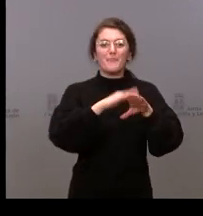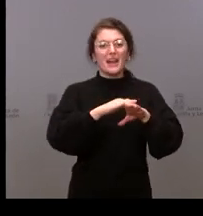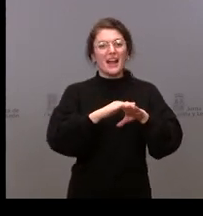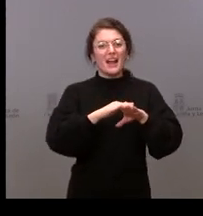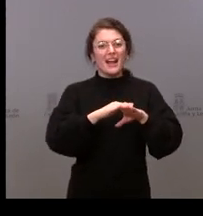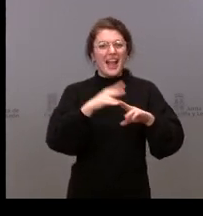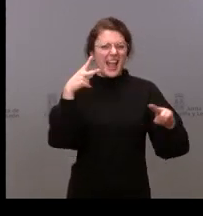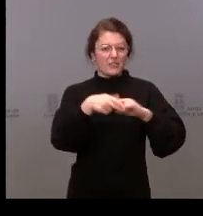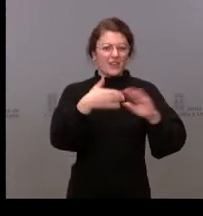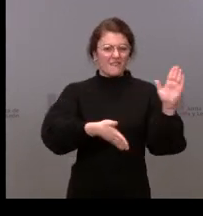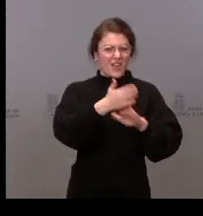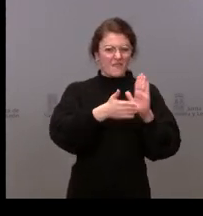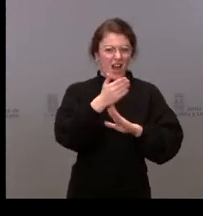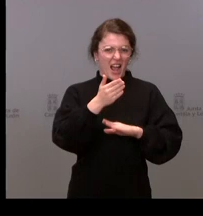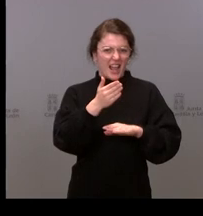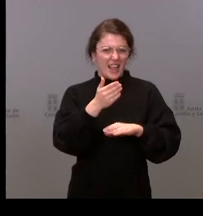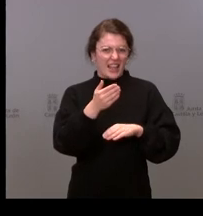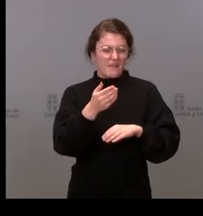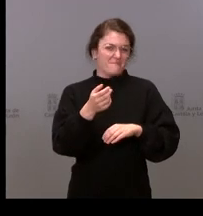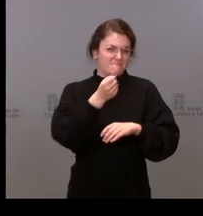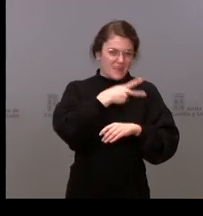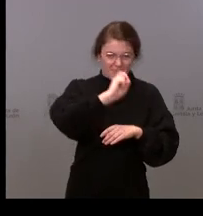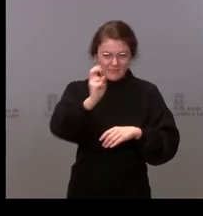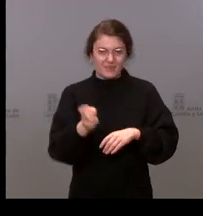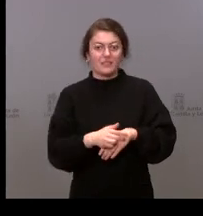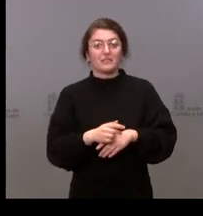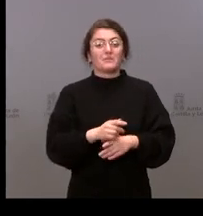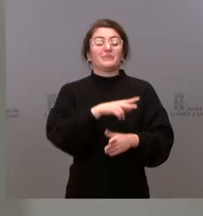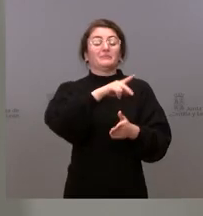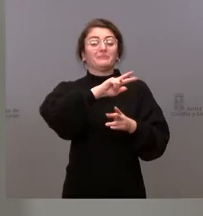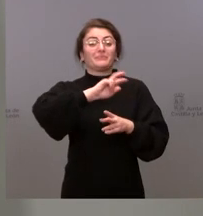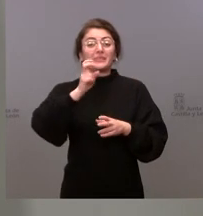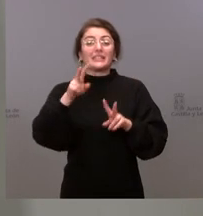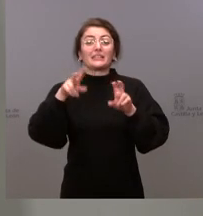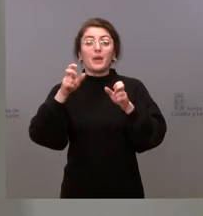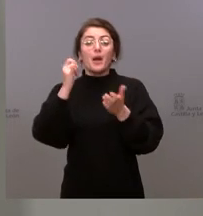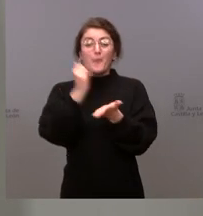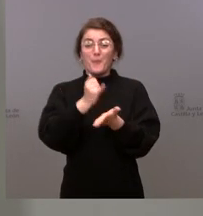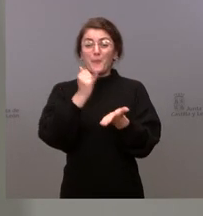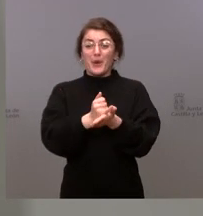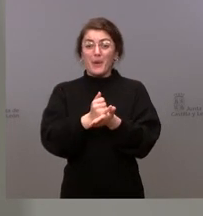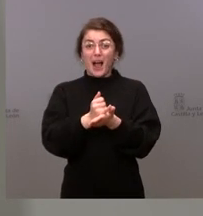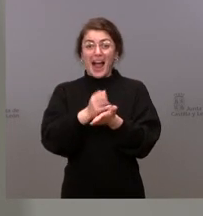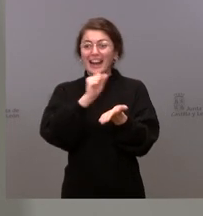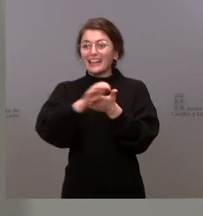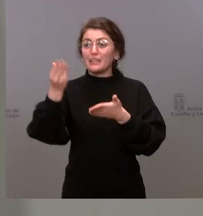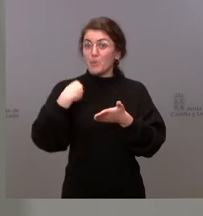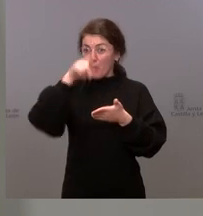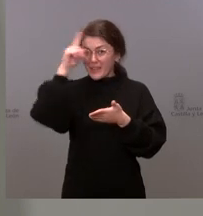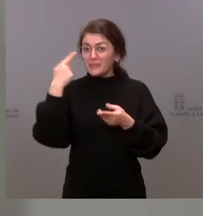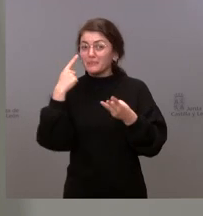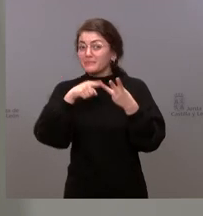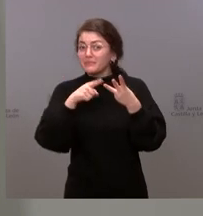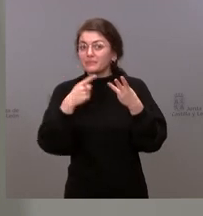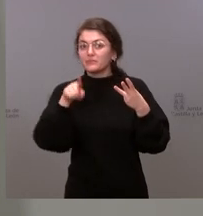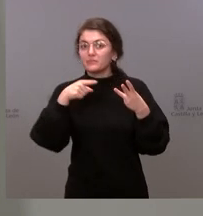gratuitos como ha hecho por ejemplo Madrid. Bueno, sobre qué nivel de saturación tenemos